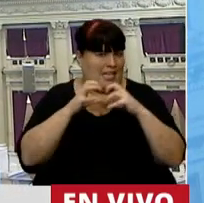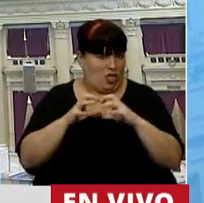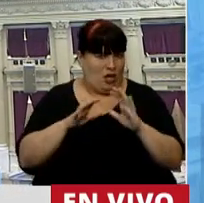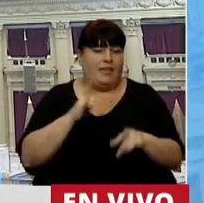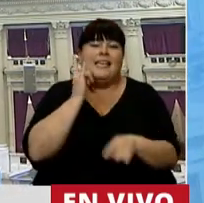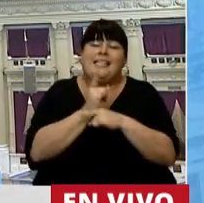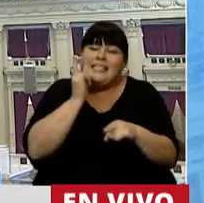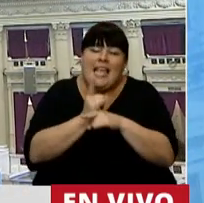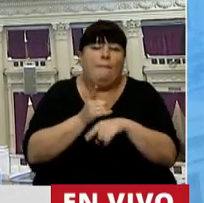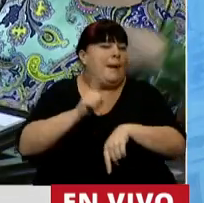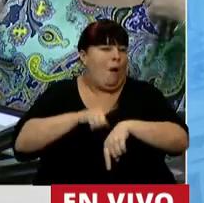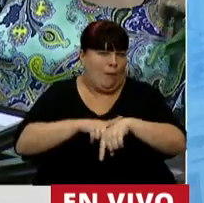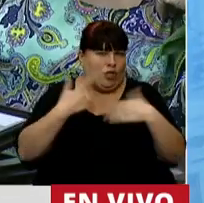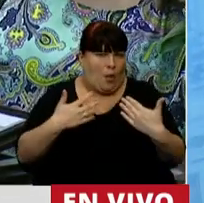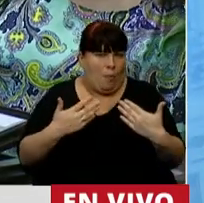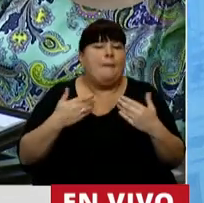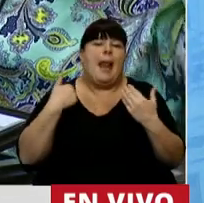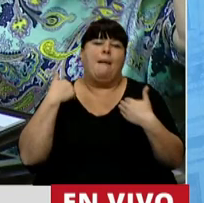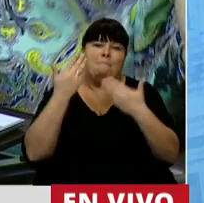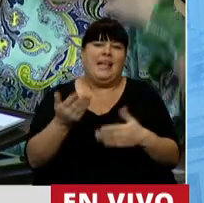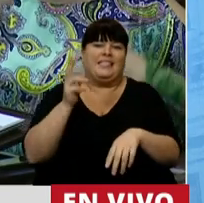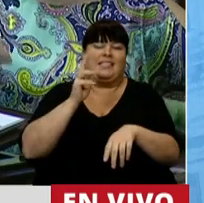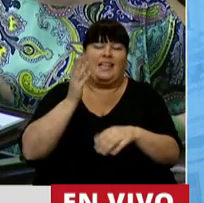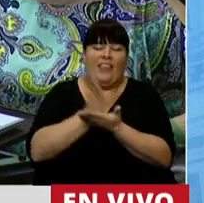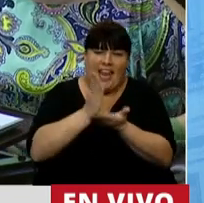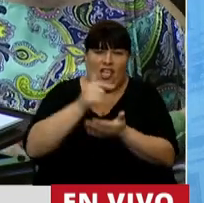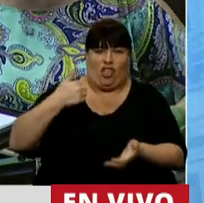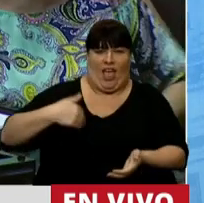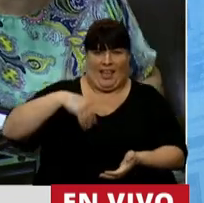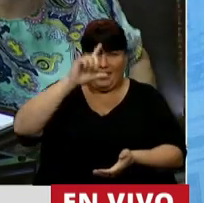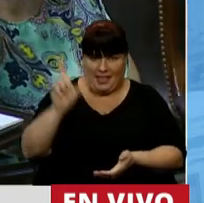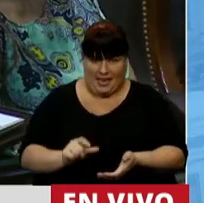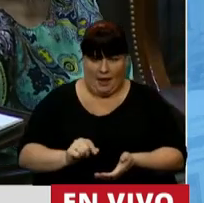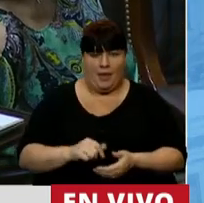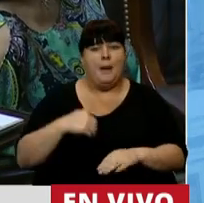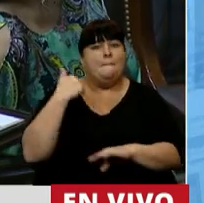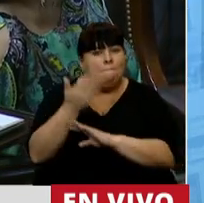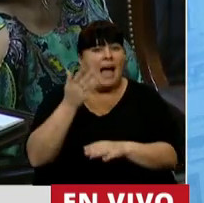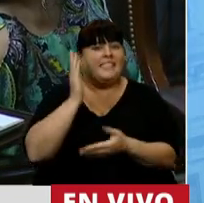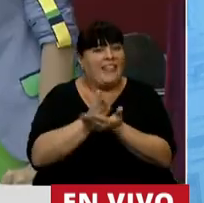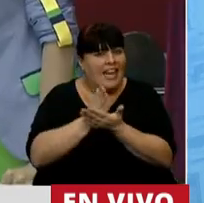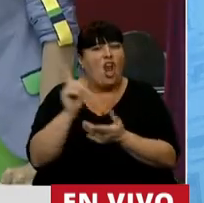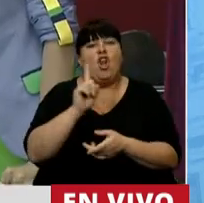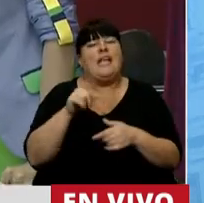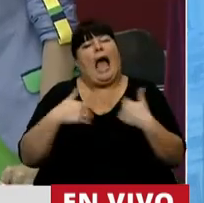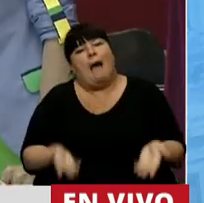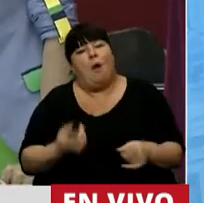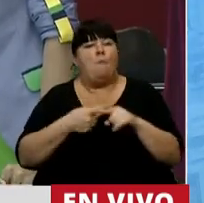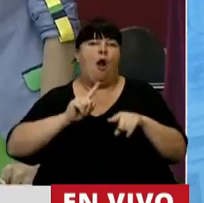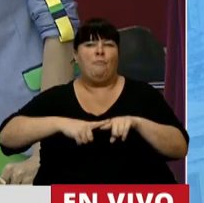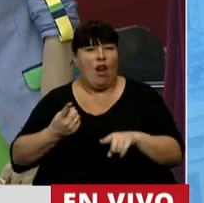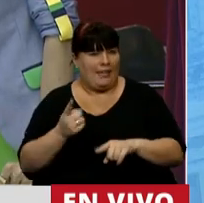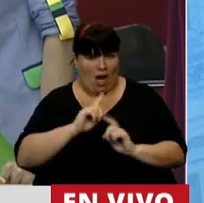y siempre es el momento para ampliar derechos en la República Argentina. Ampliar derechos no es un oportunismo